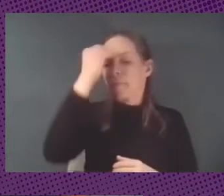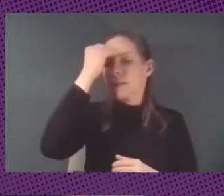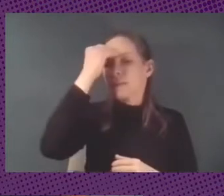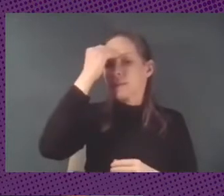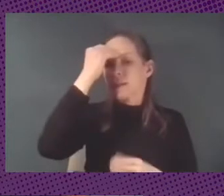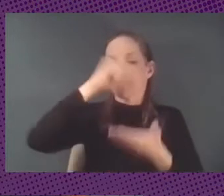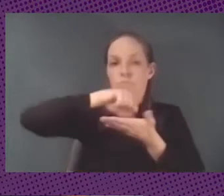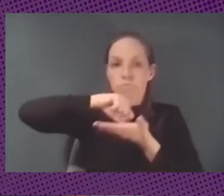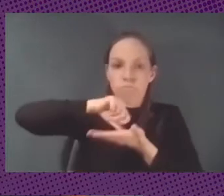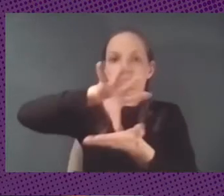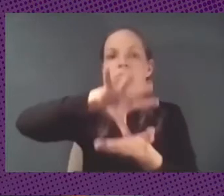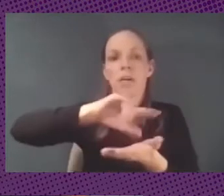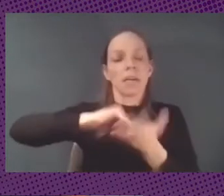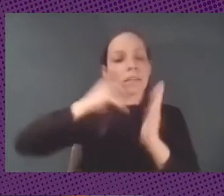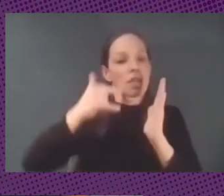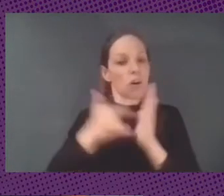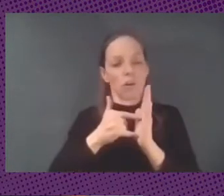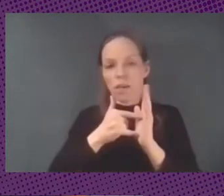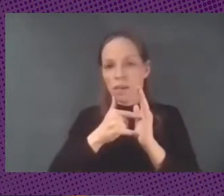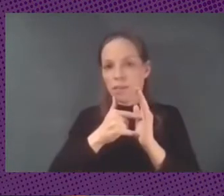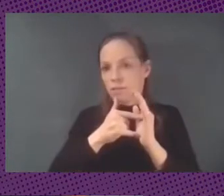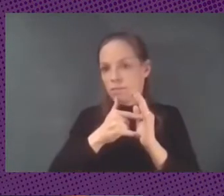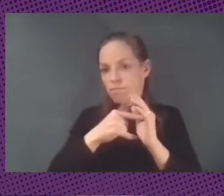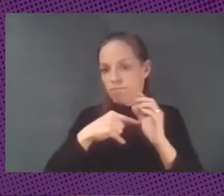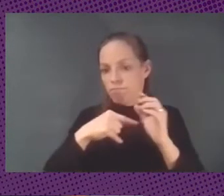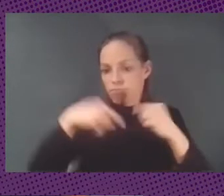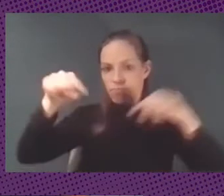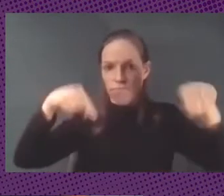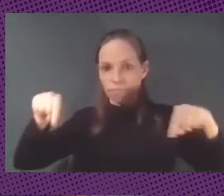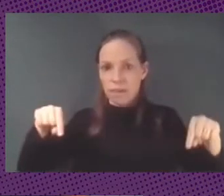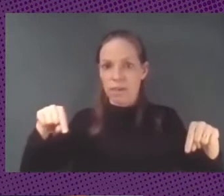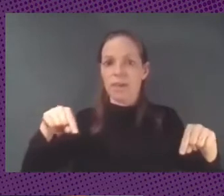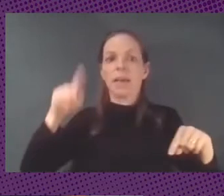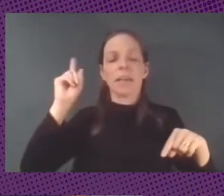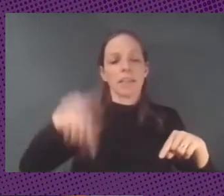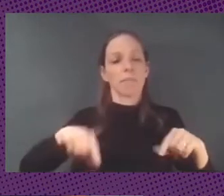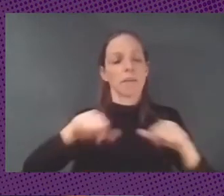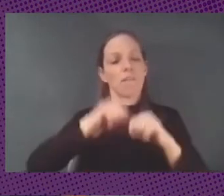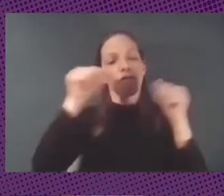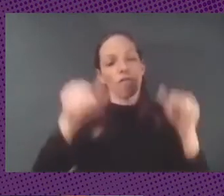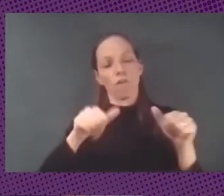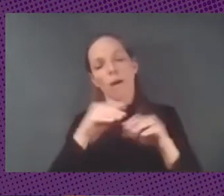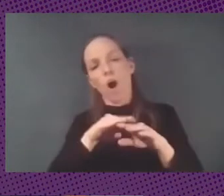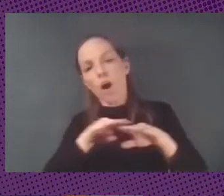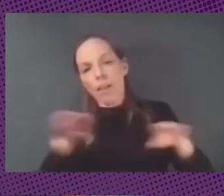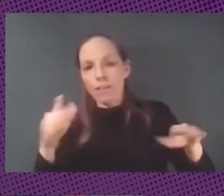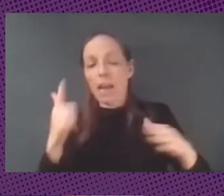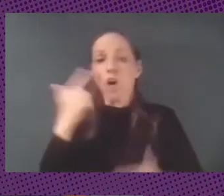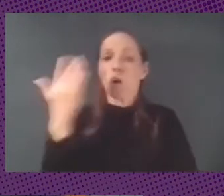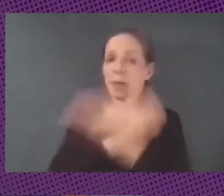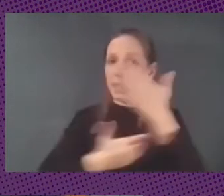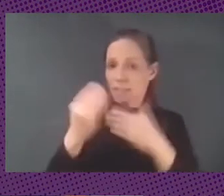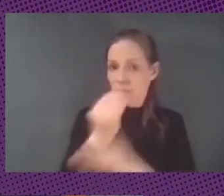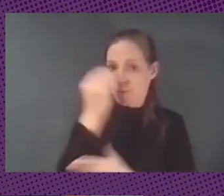de las tecnologías y en una forma igualmente horizontal y cooperativa de producción ¿no? en